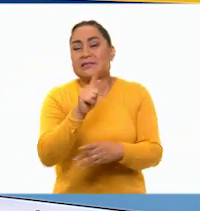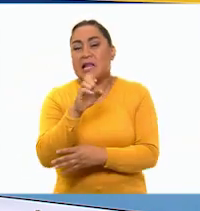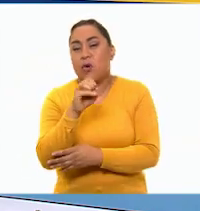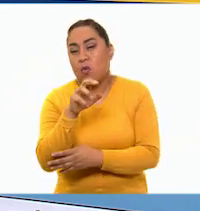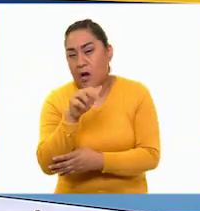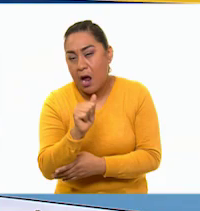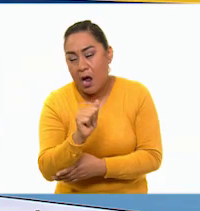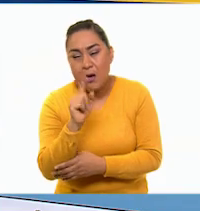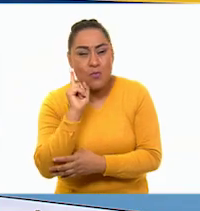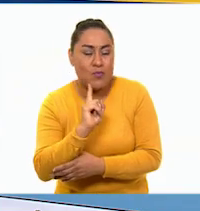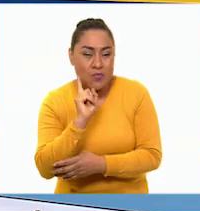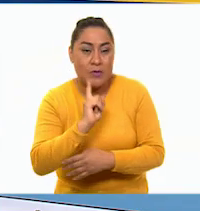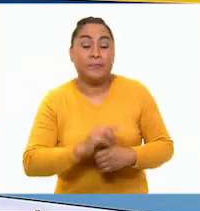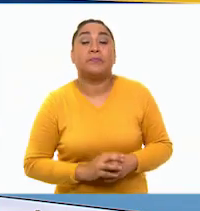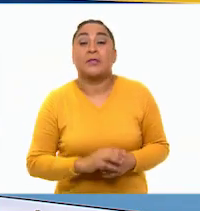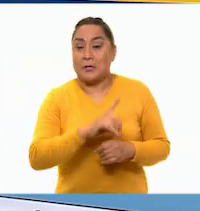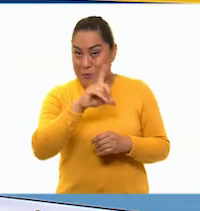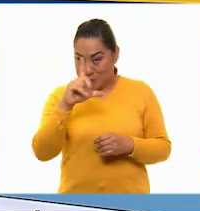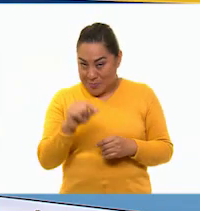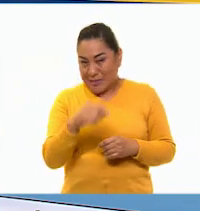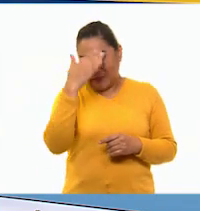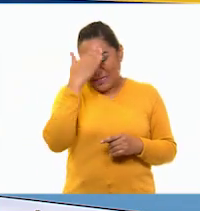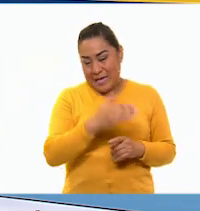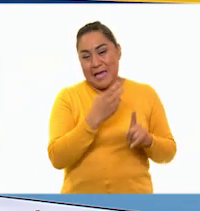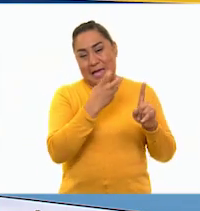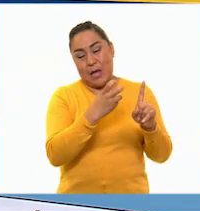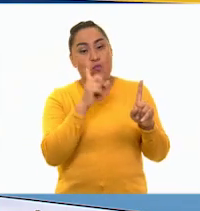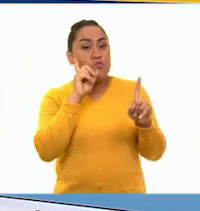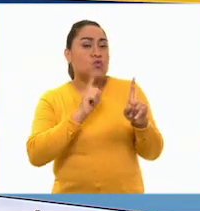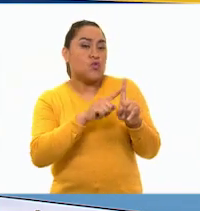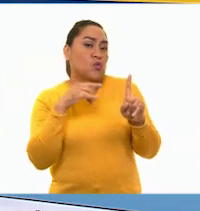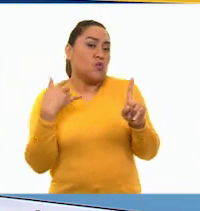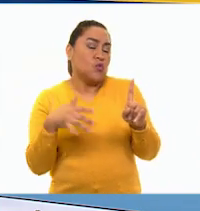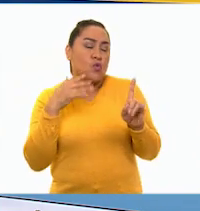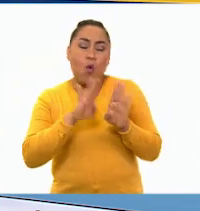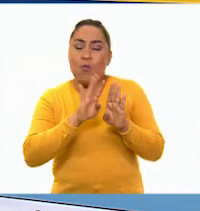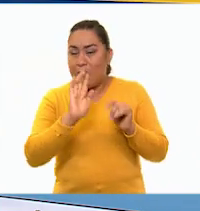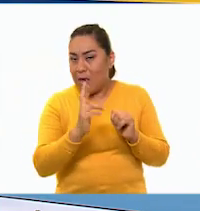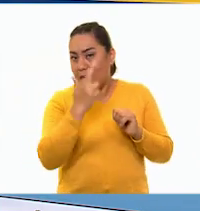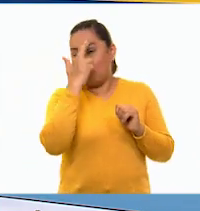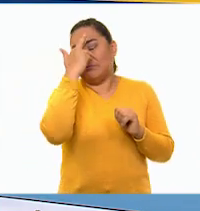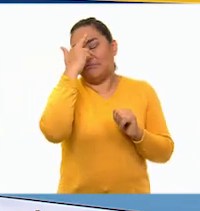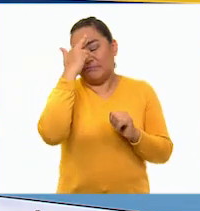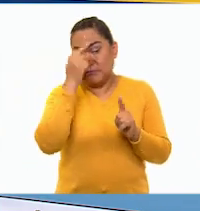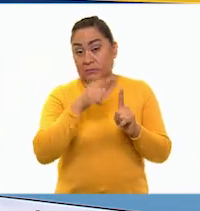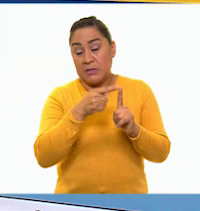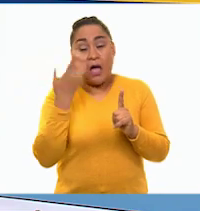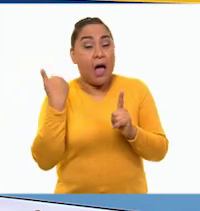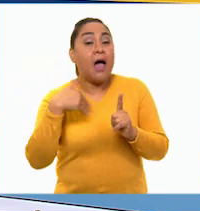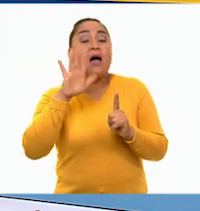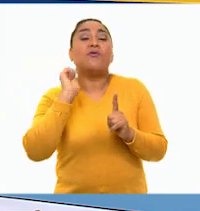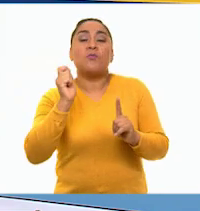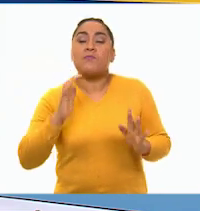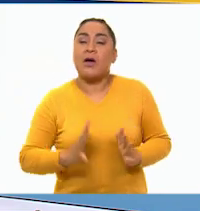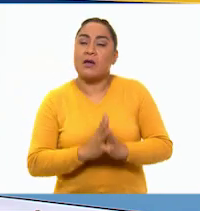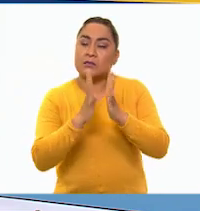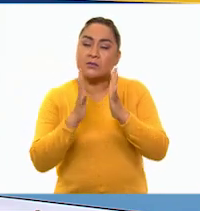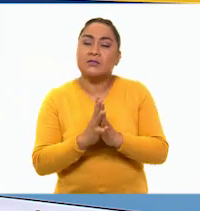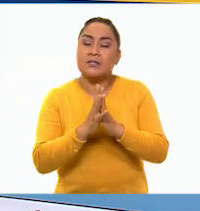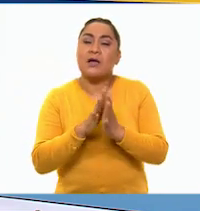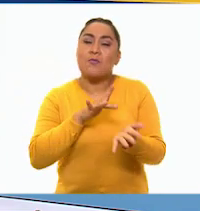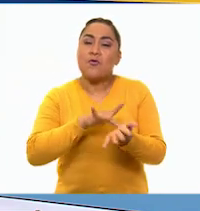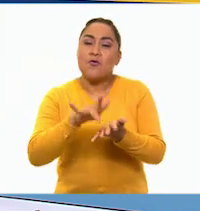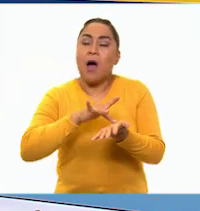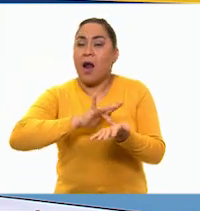descripción de esta mujer que, como muchas otras que merecen ser recordadas, participó de manera fundamental en la historia de